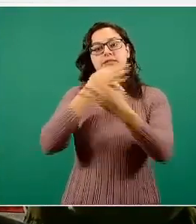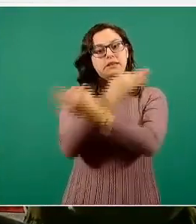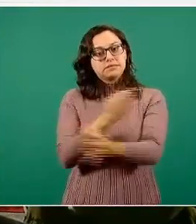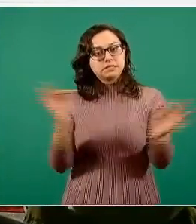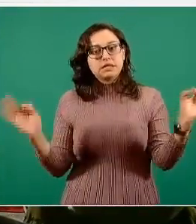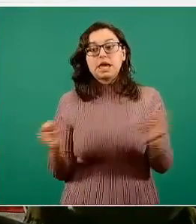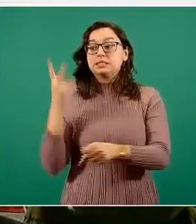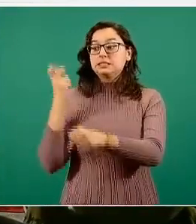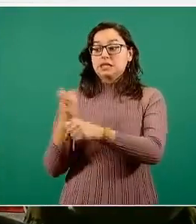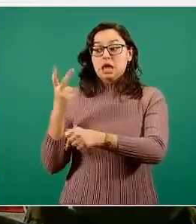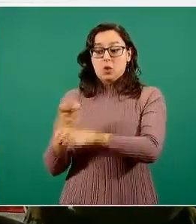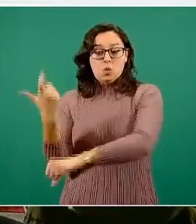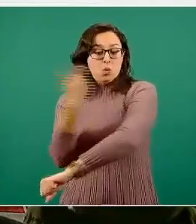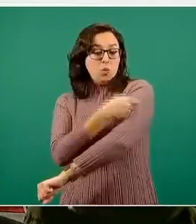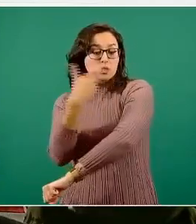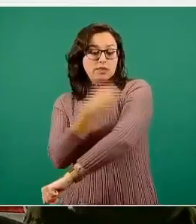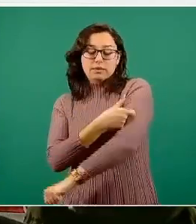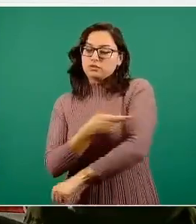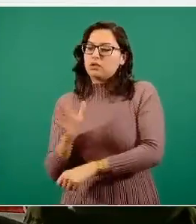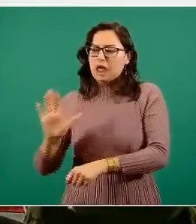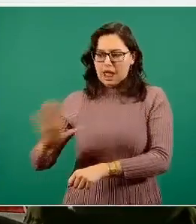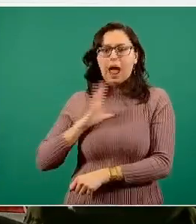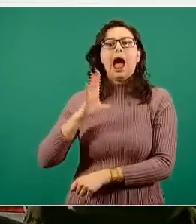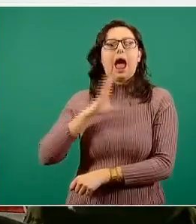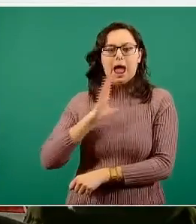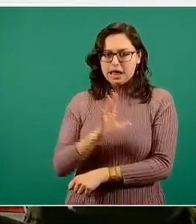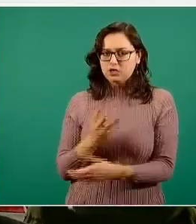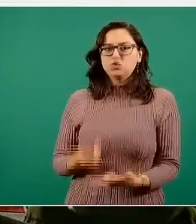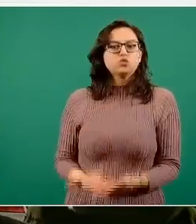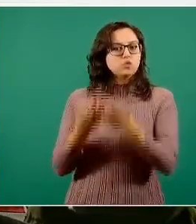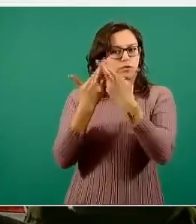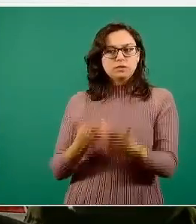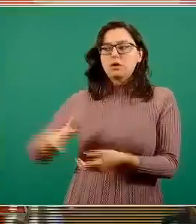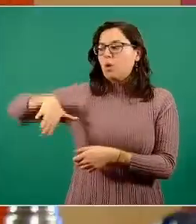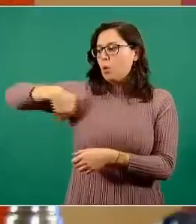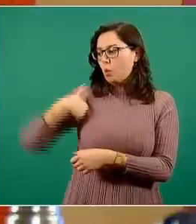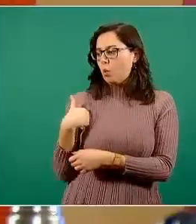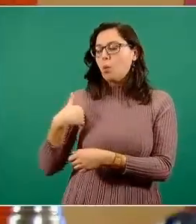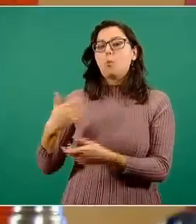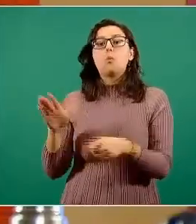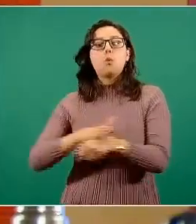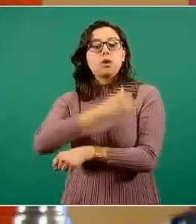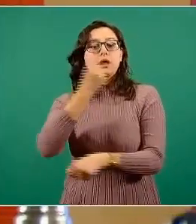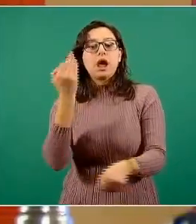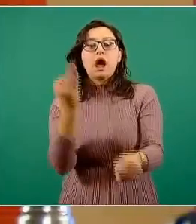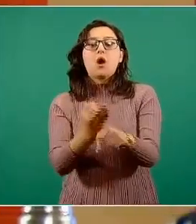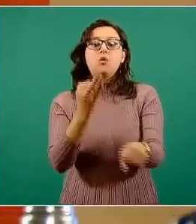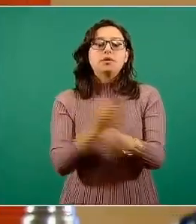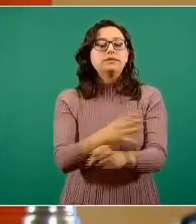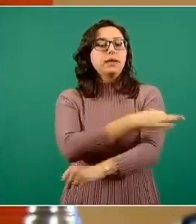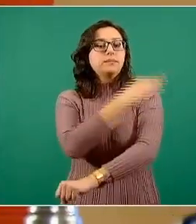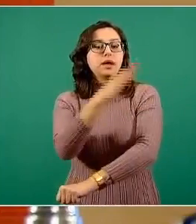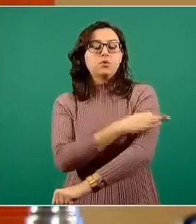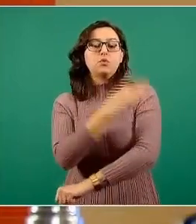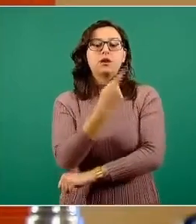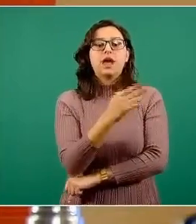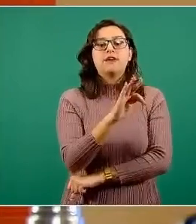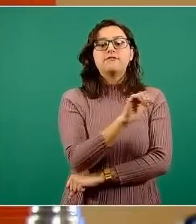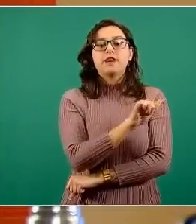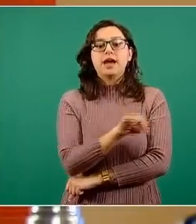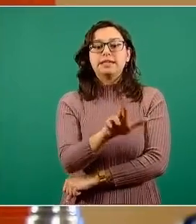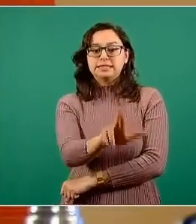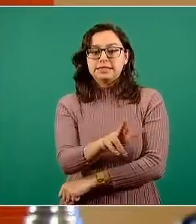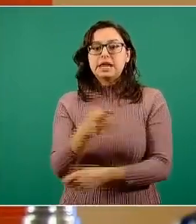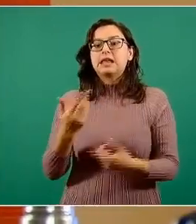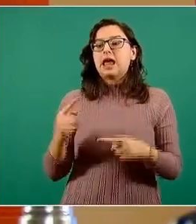estamos usando la vacuna de Pfizer-BioNTech y que se puede aplicar deseablemente en el día 21, pero con toda